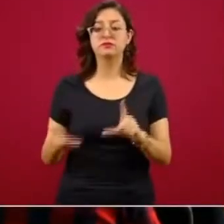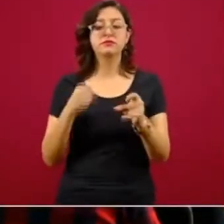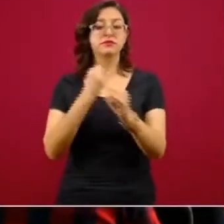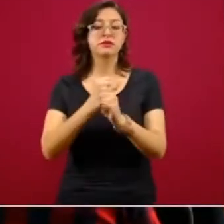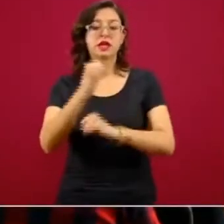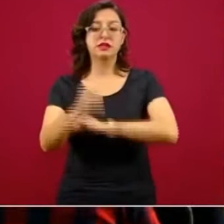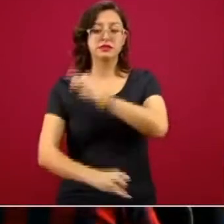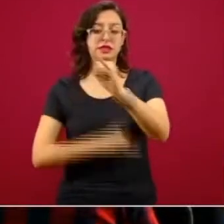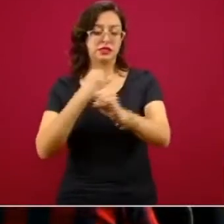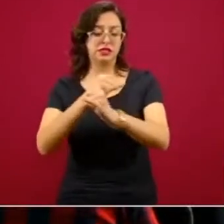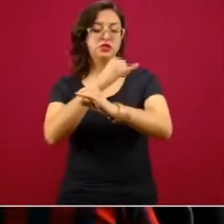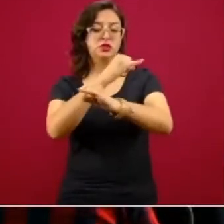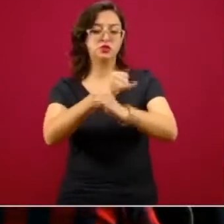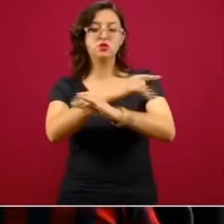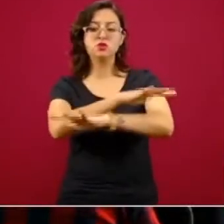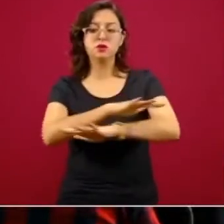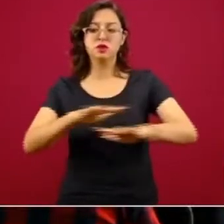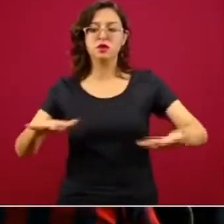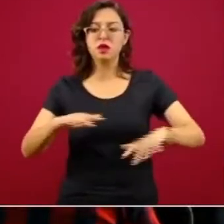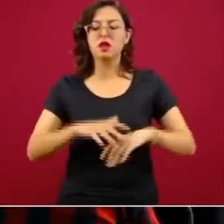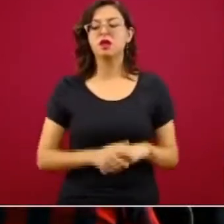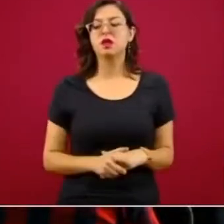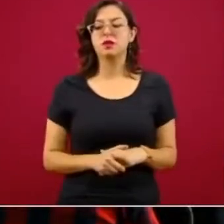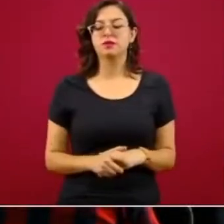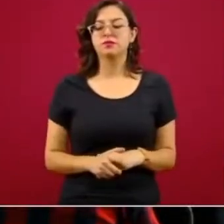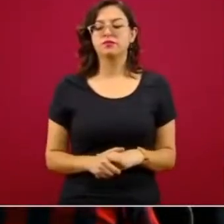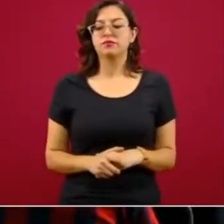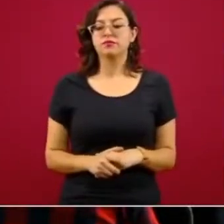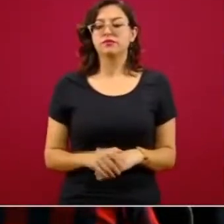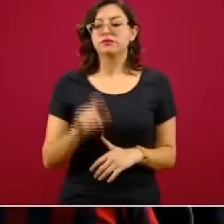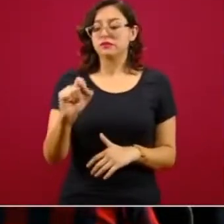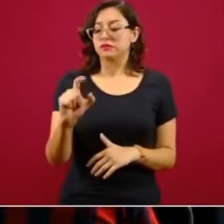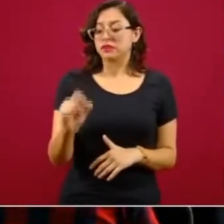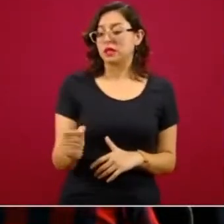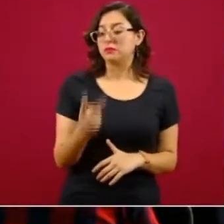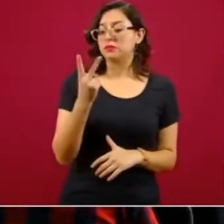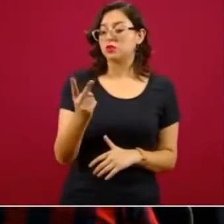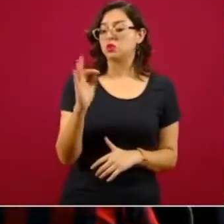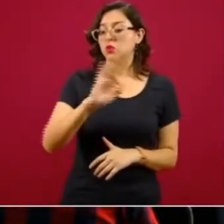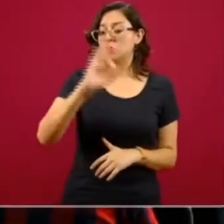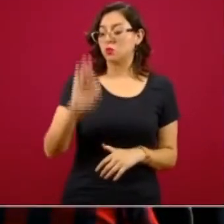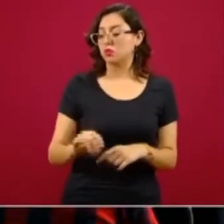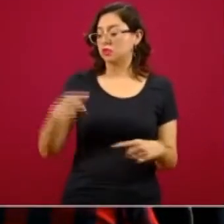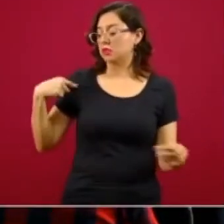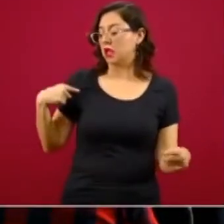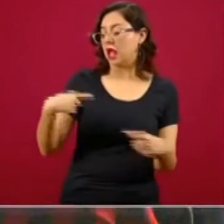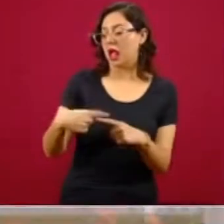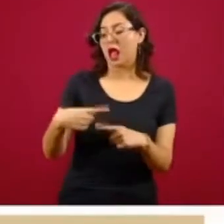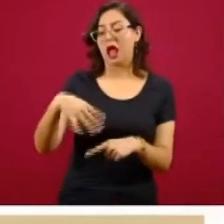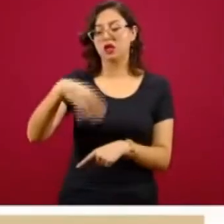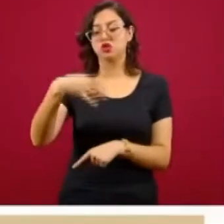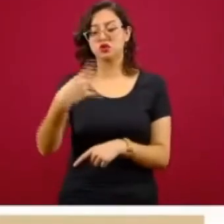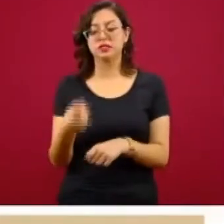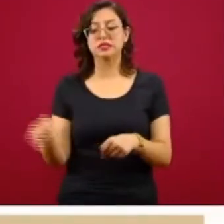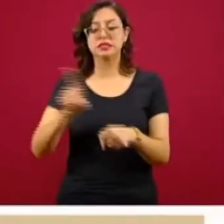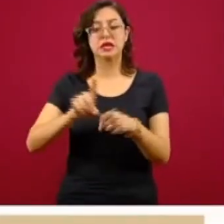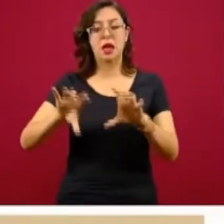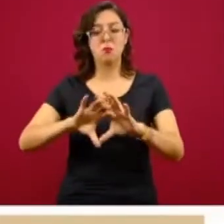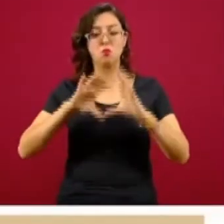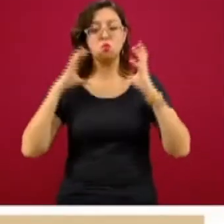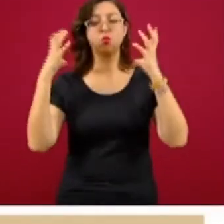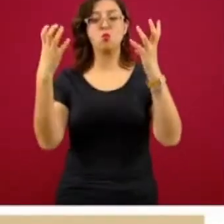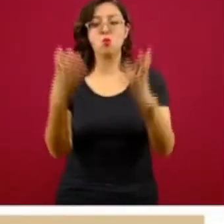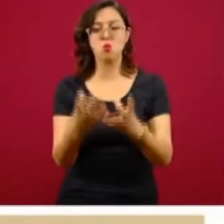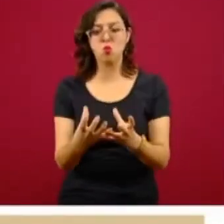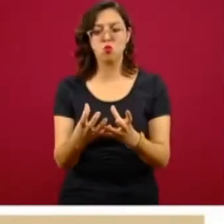,528 casos confirmados activos, los cuales significan la pandemia activa. Hay 228,248